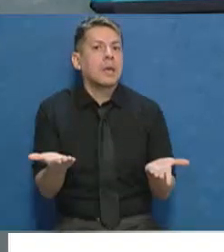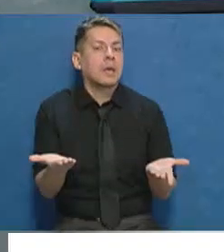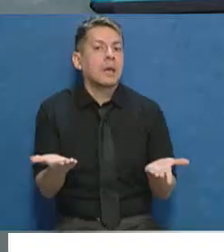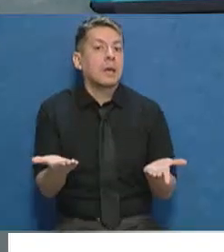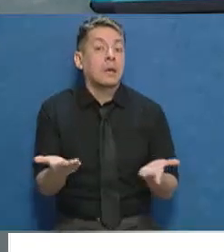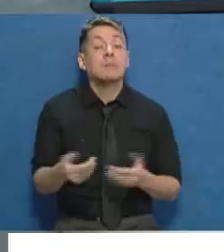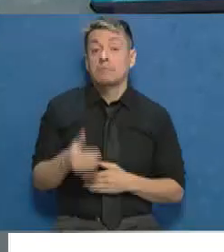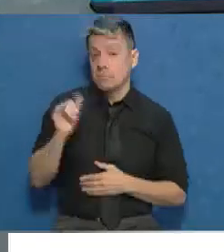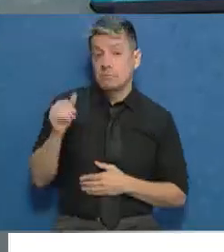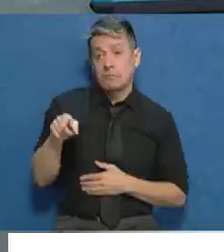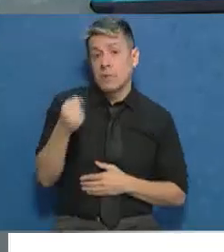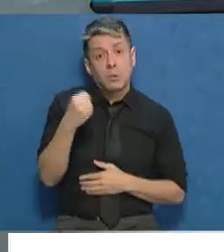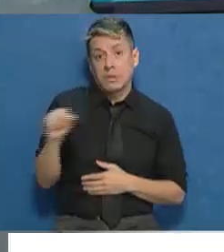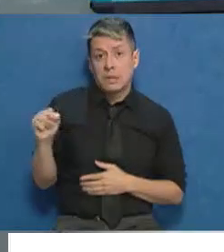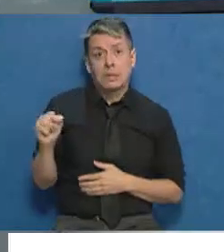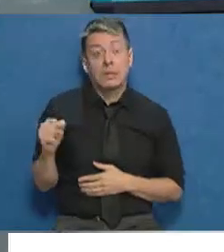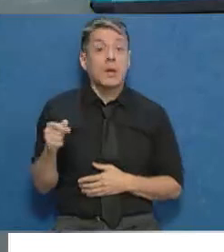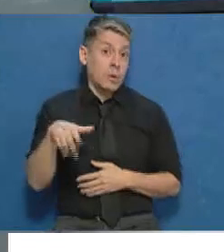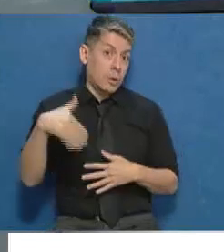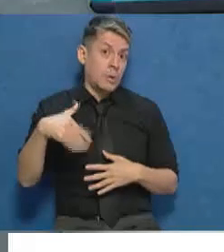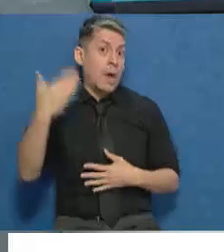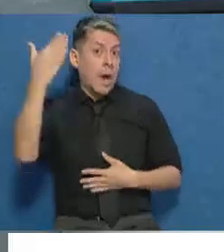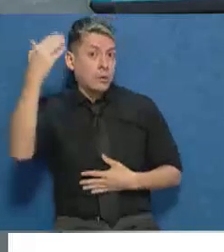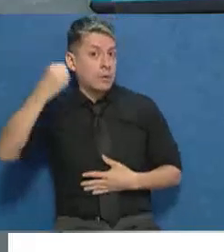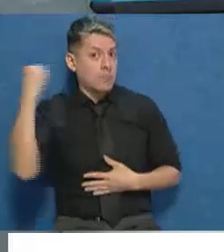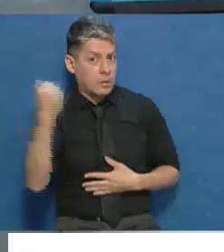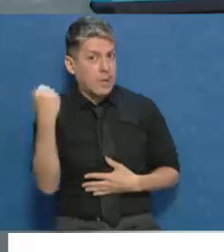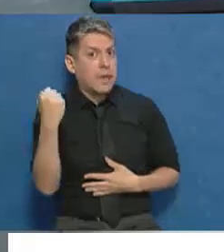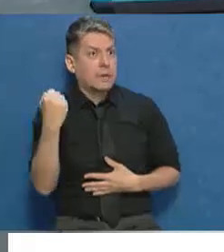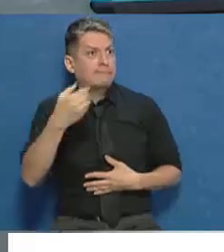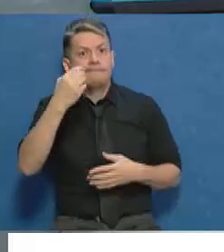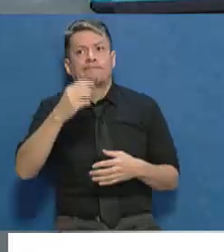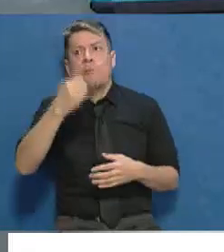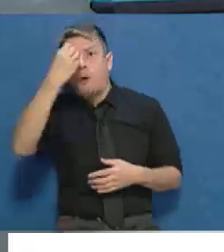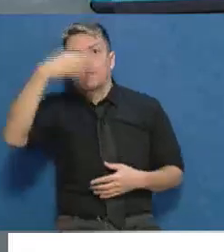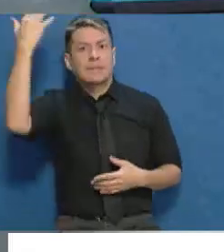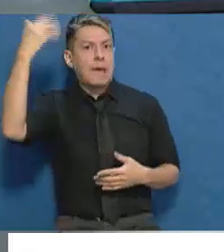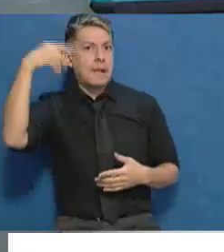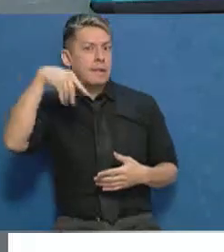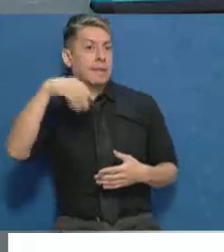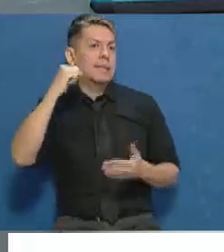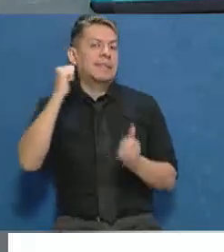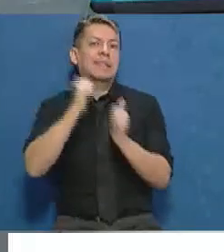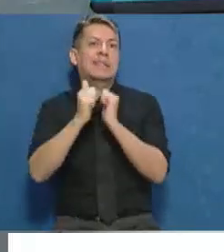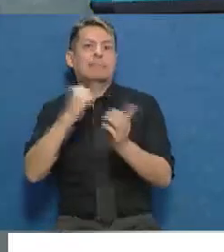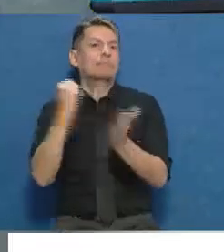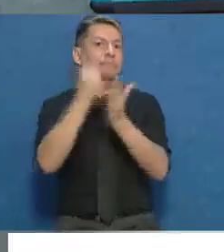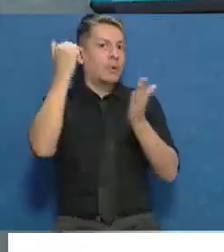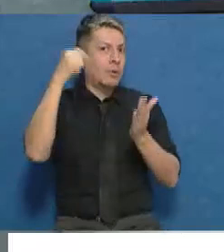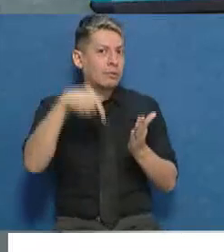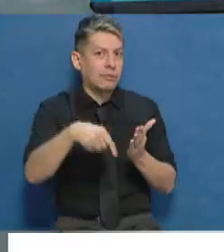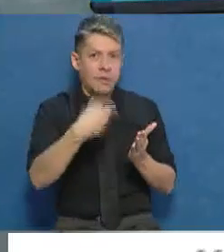gobernador. Era un acto importante, sin duda alguna. Histórico. Era acto oficial, histórico, desde el punto de vista de la